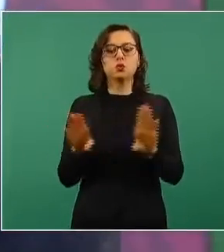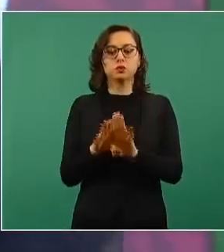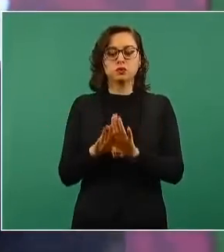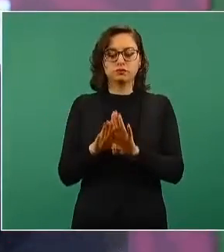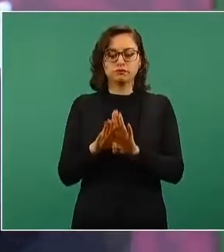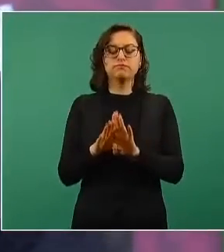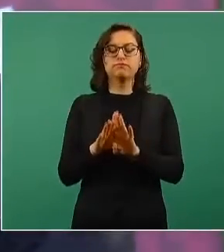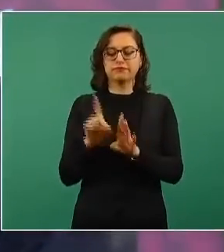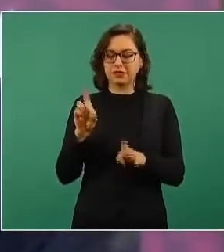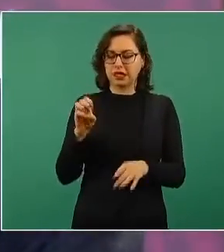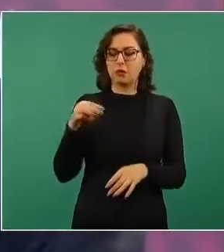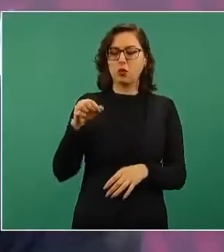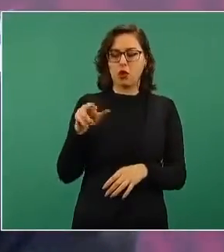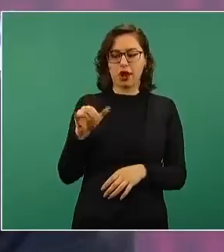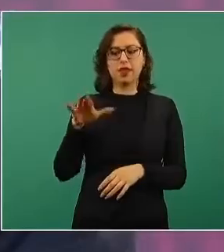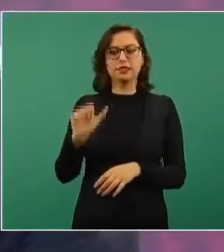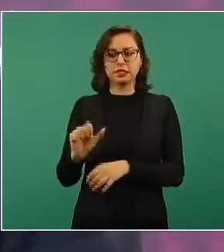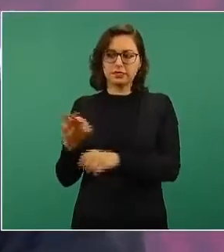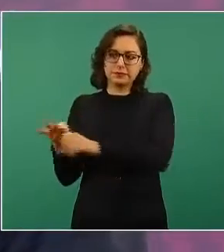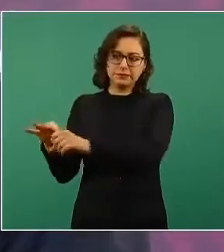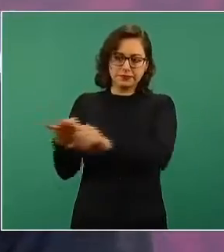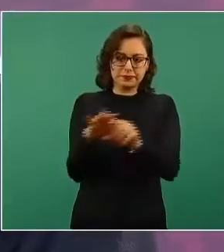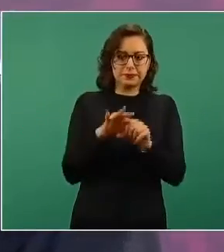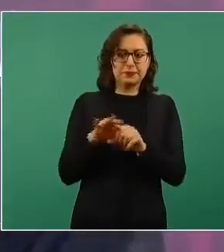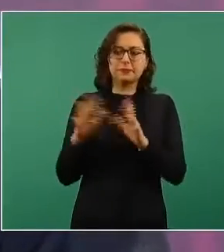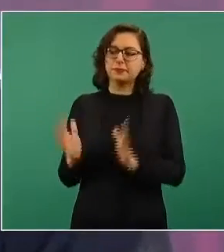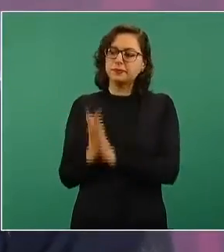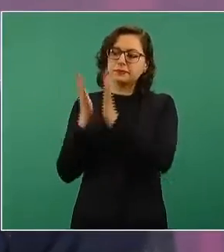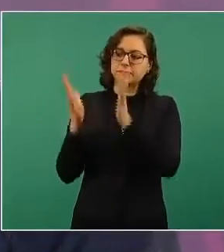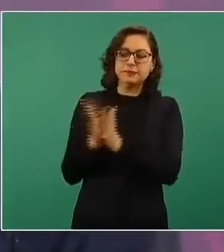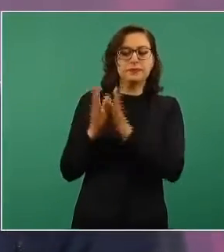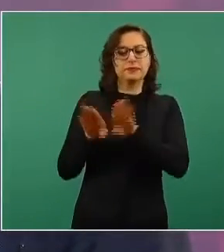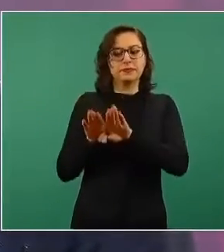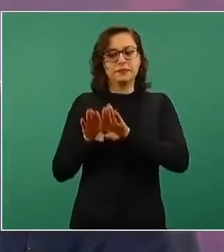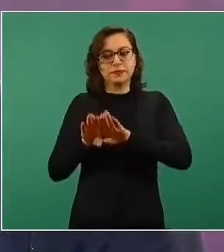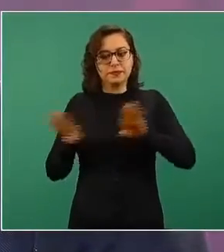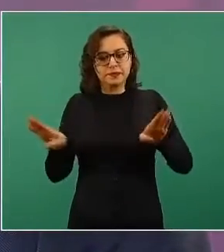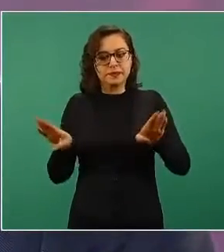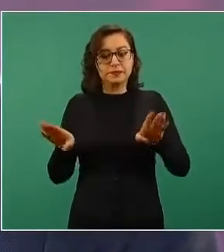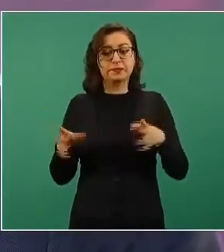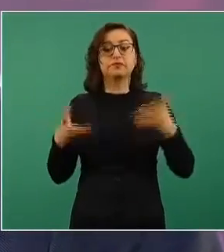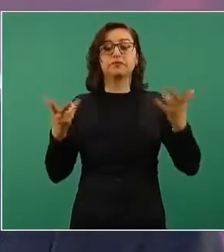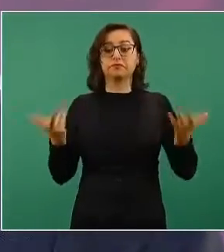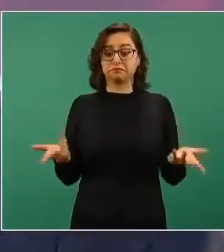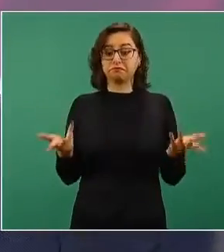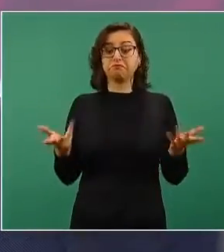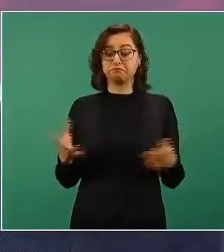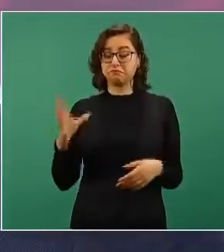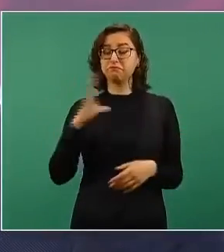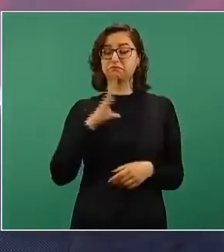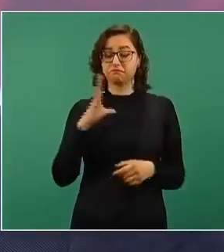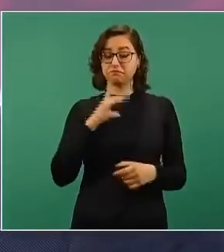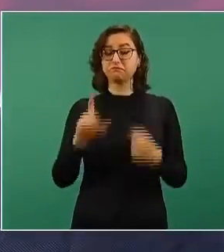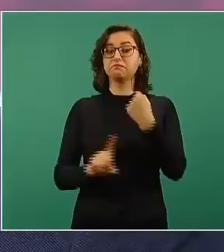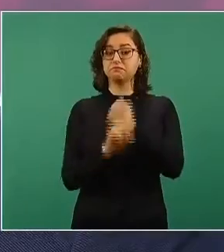acoso, de la polarización,